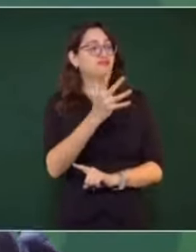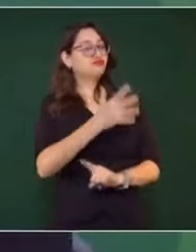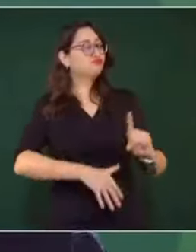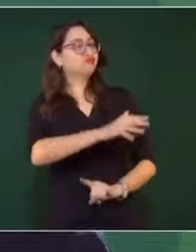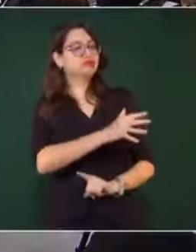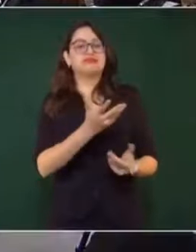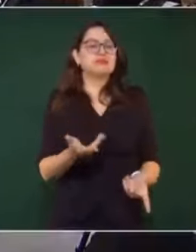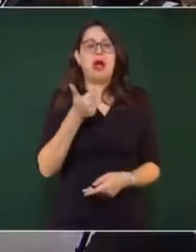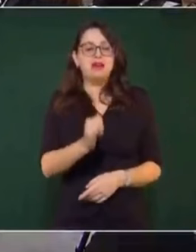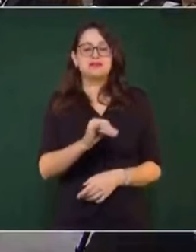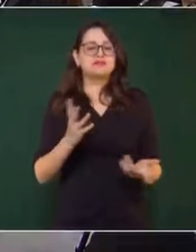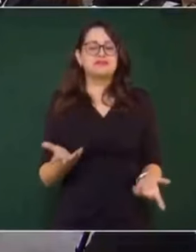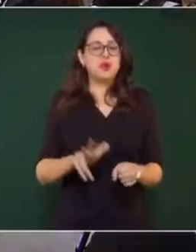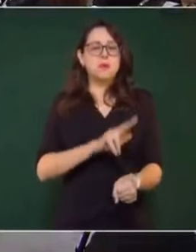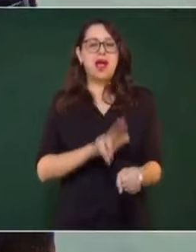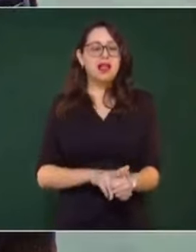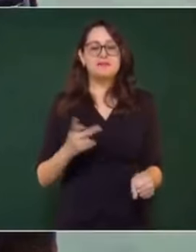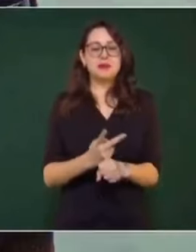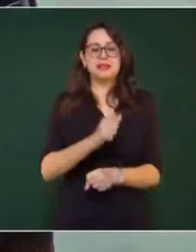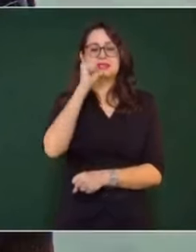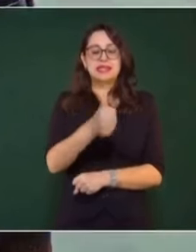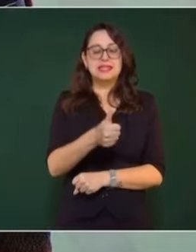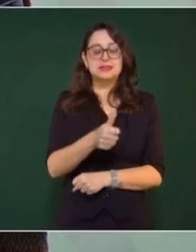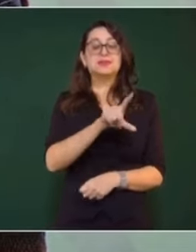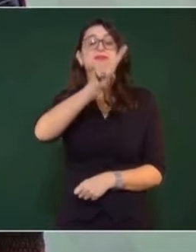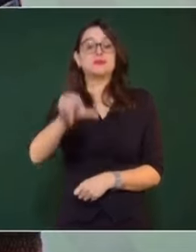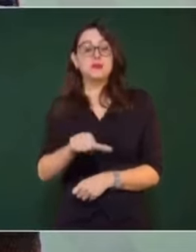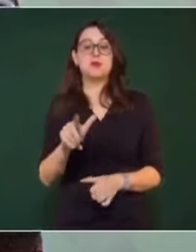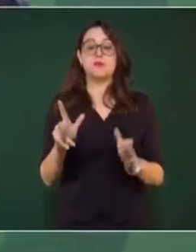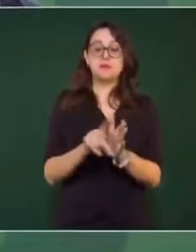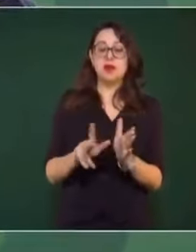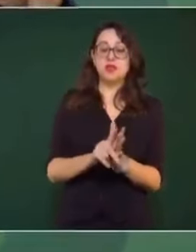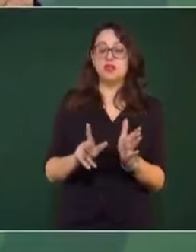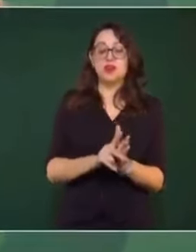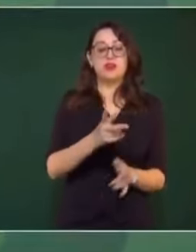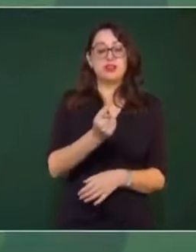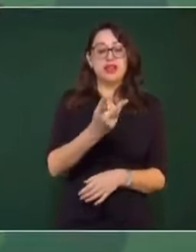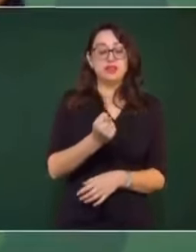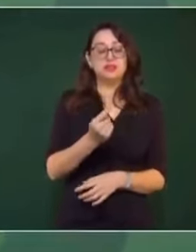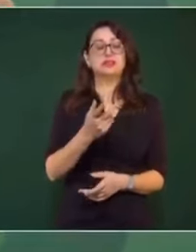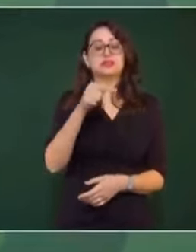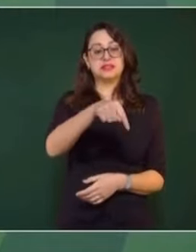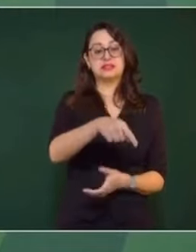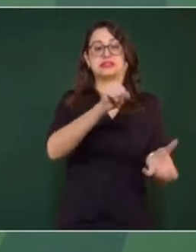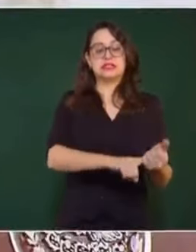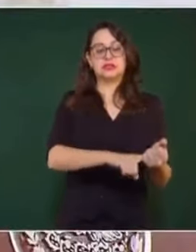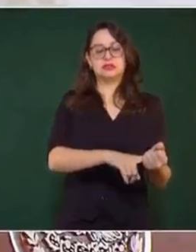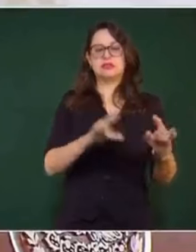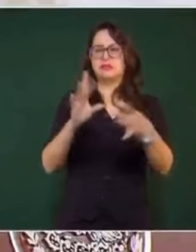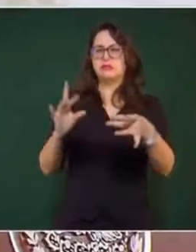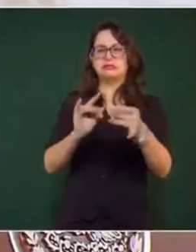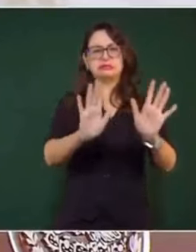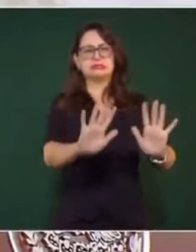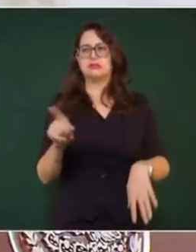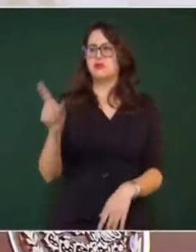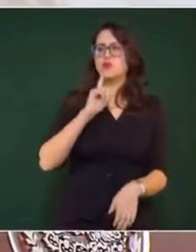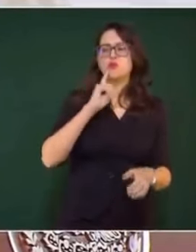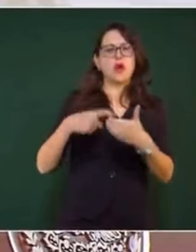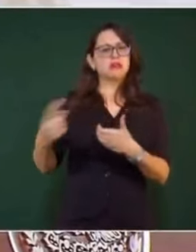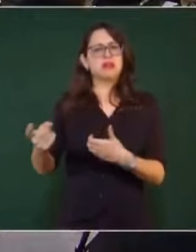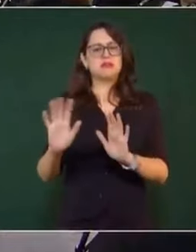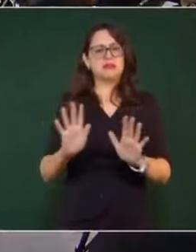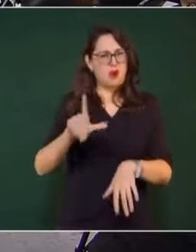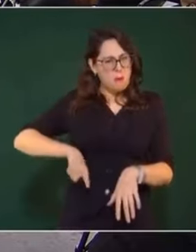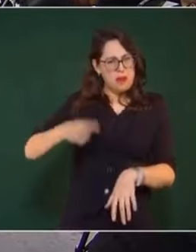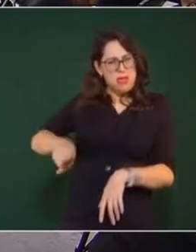Al poco tiempo ya el periódico, la televisora, que llegó a arreglo con ella, aclaró. Ya hasta el presidente Calderón